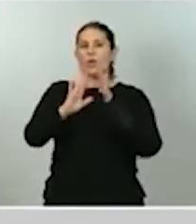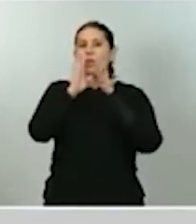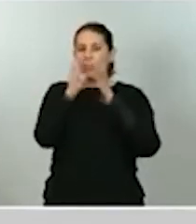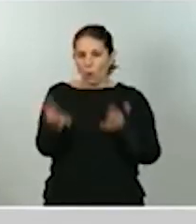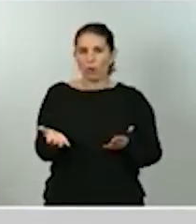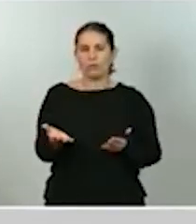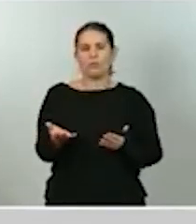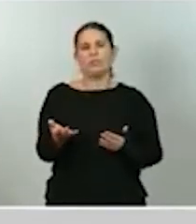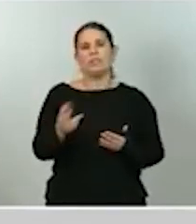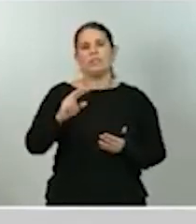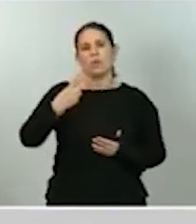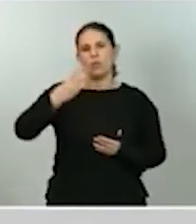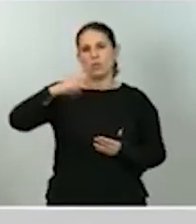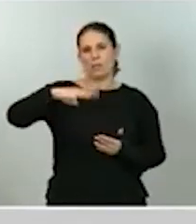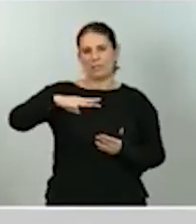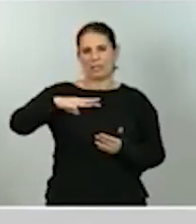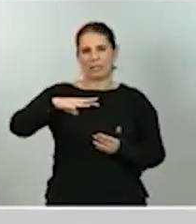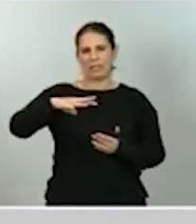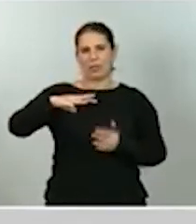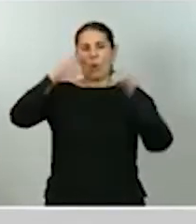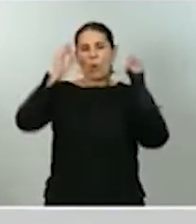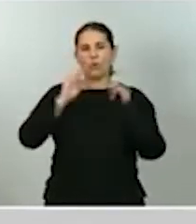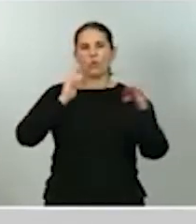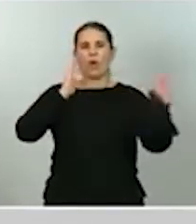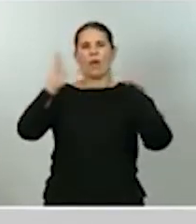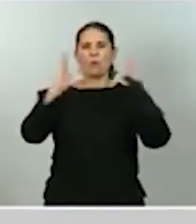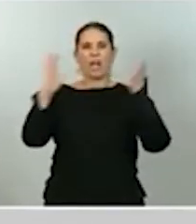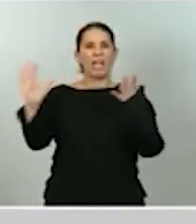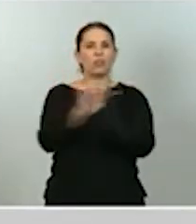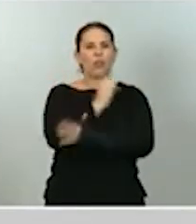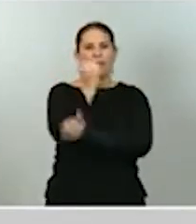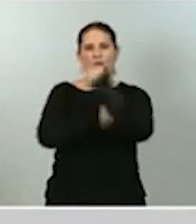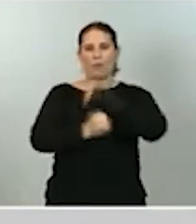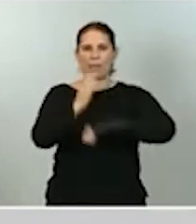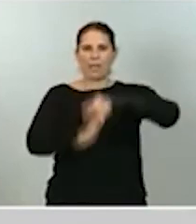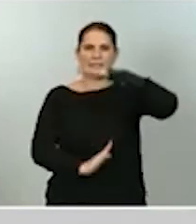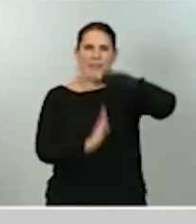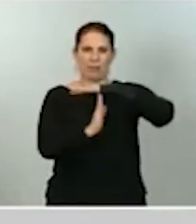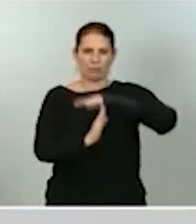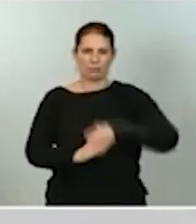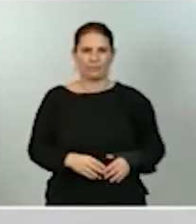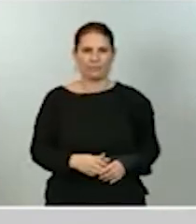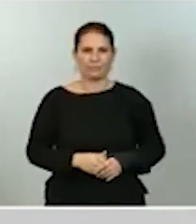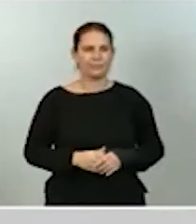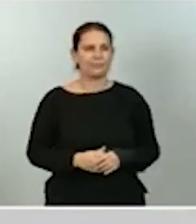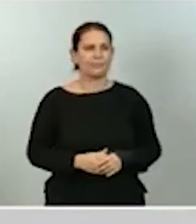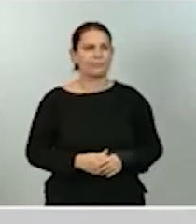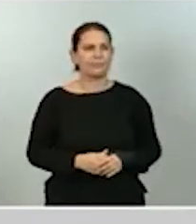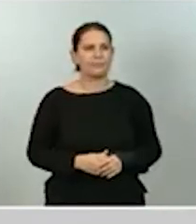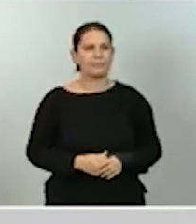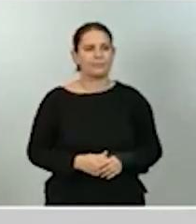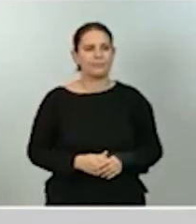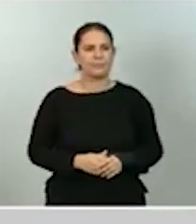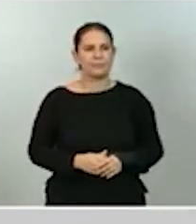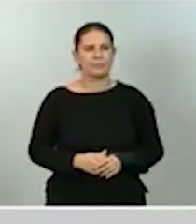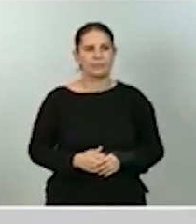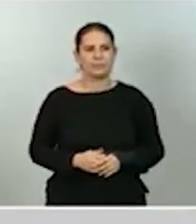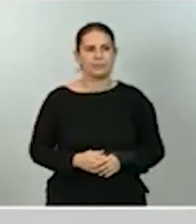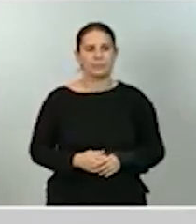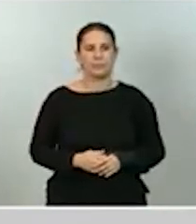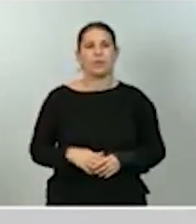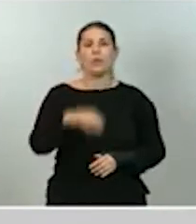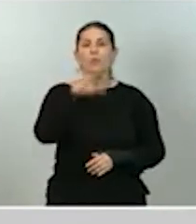trimestre, el periodo de hibernación de la economía española. Eso hace que la caída estimada del